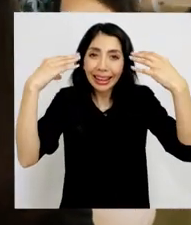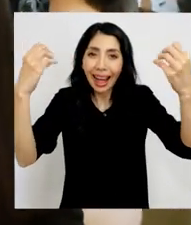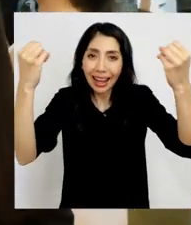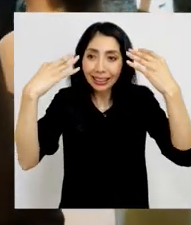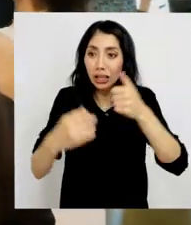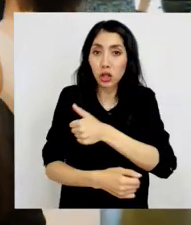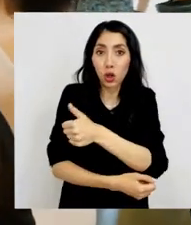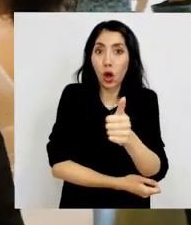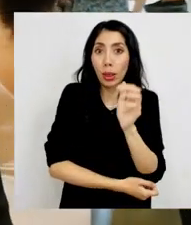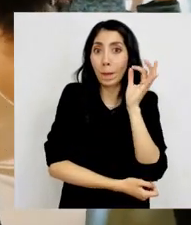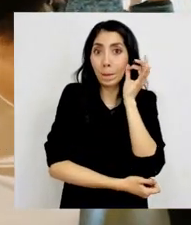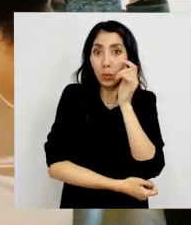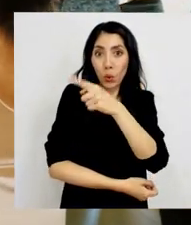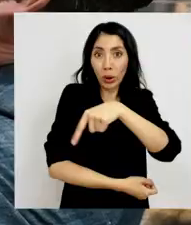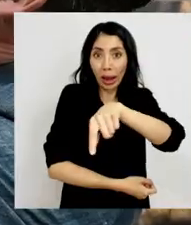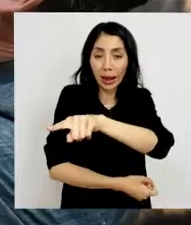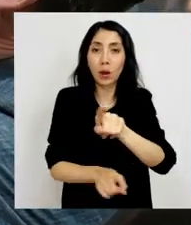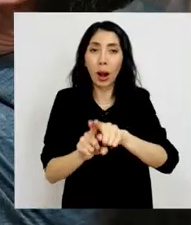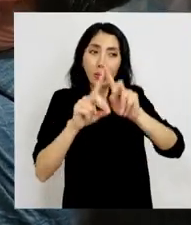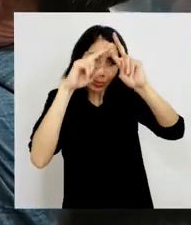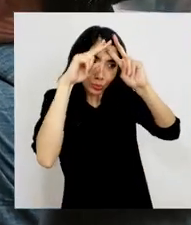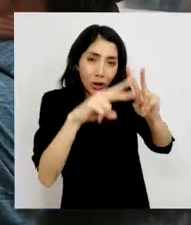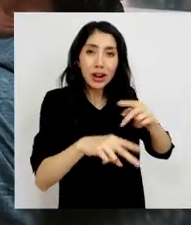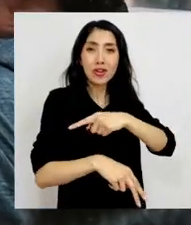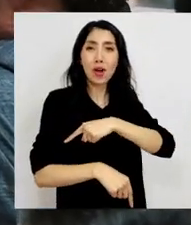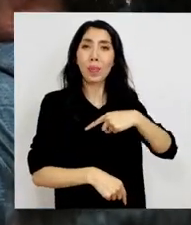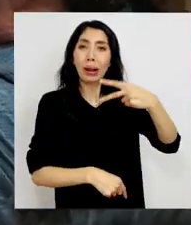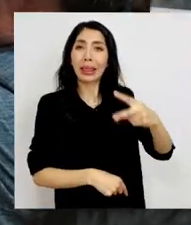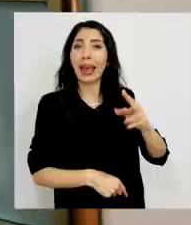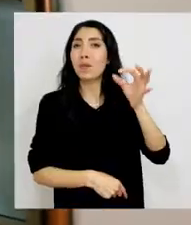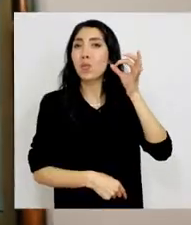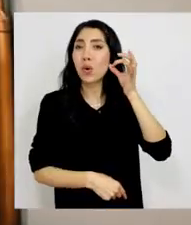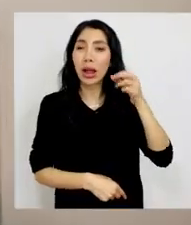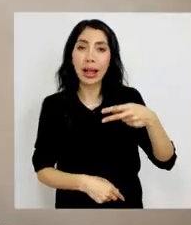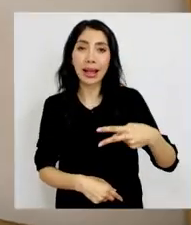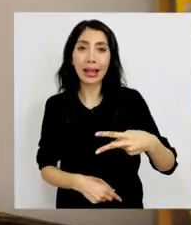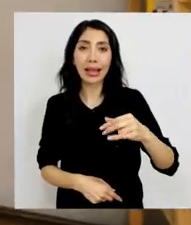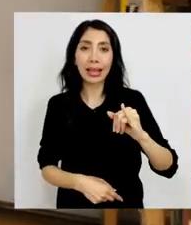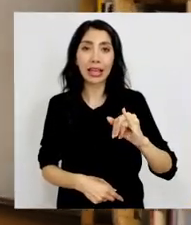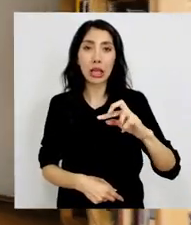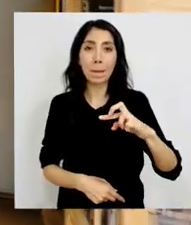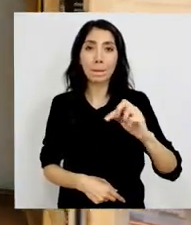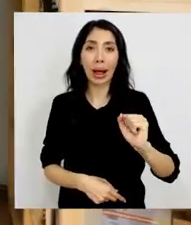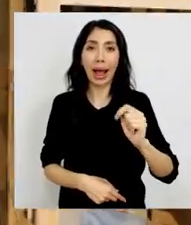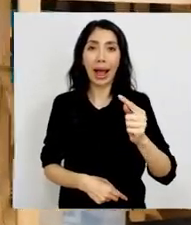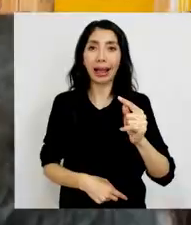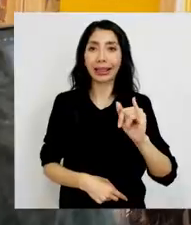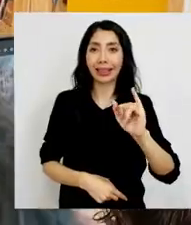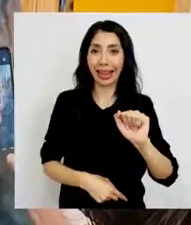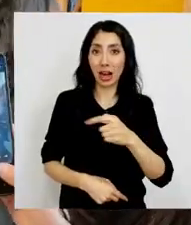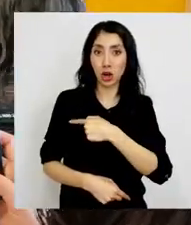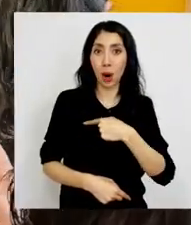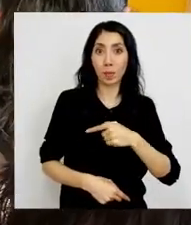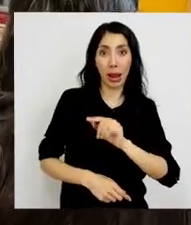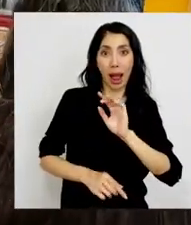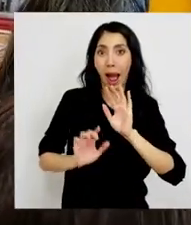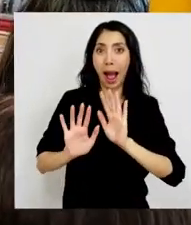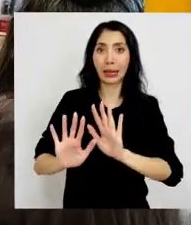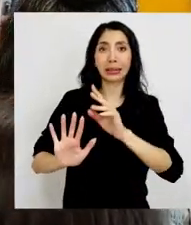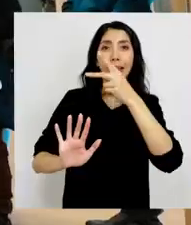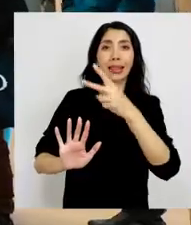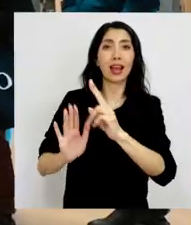puras mujeres, haciendo un poco justicia al nombre de Hipatia, que lleva esta Mediateca. Ha sido